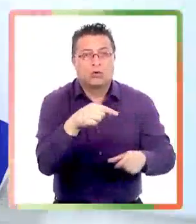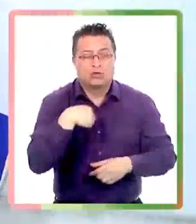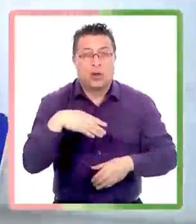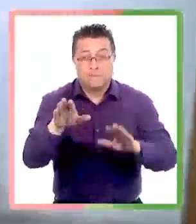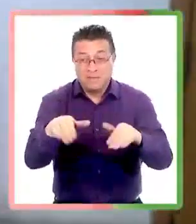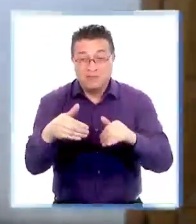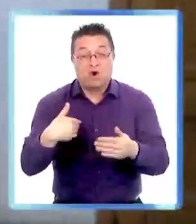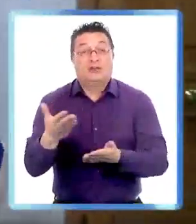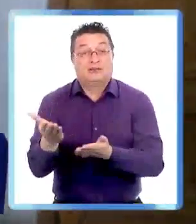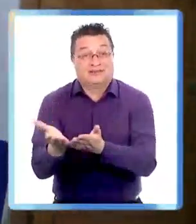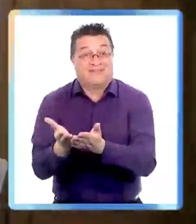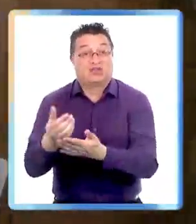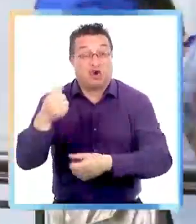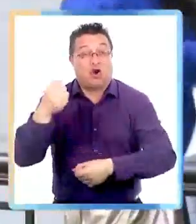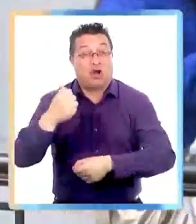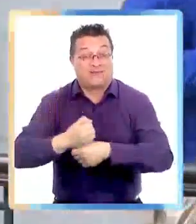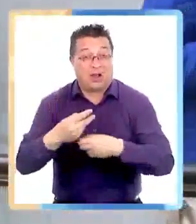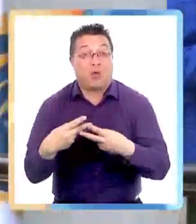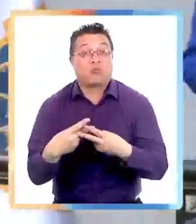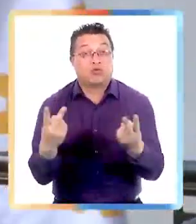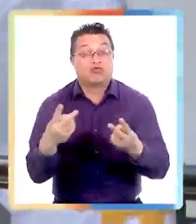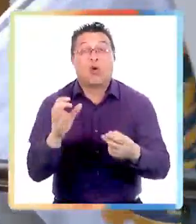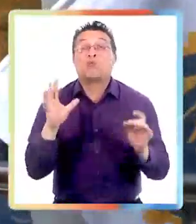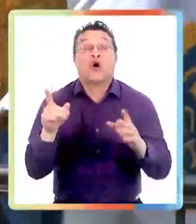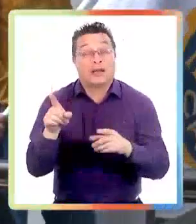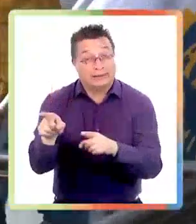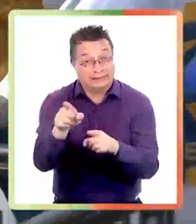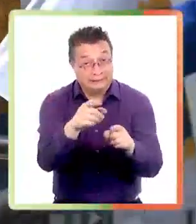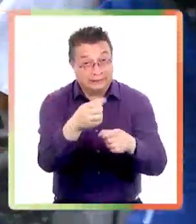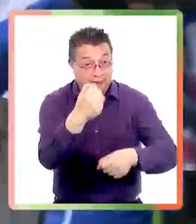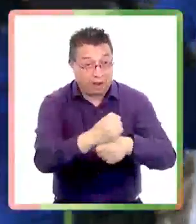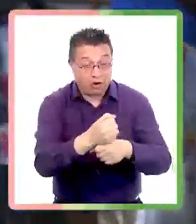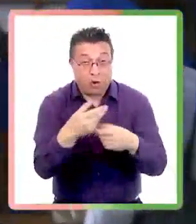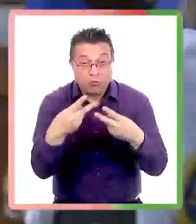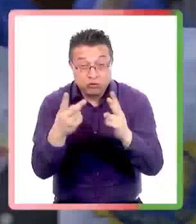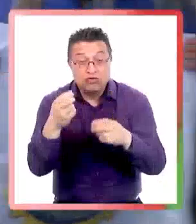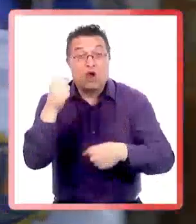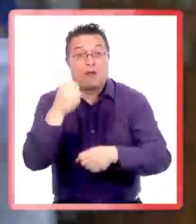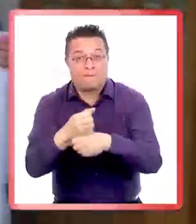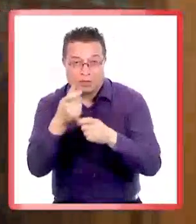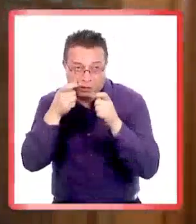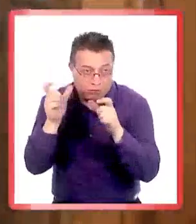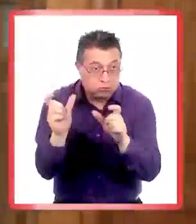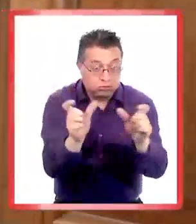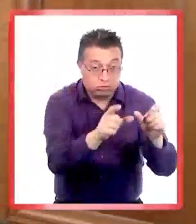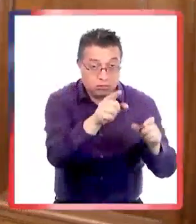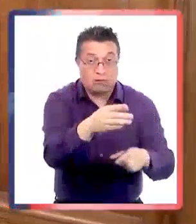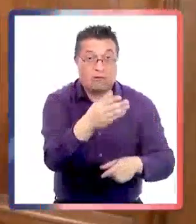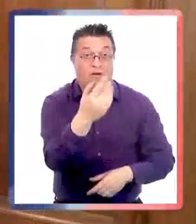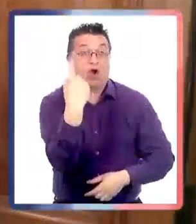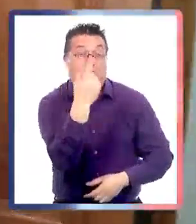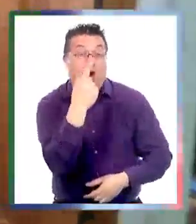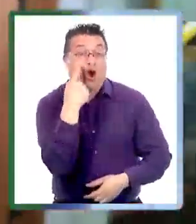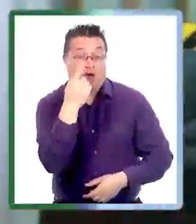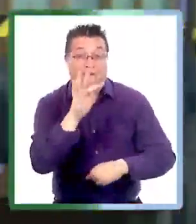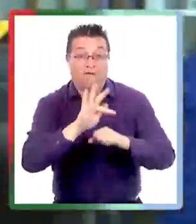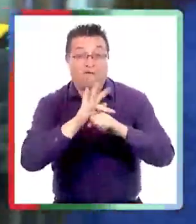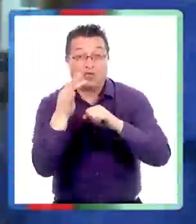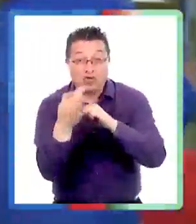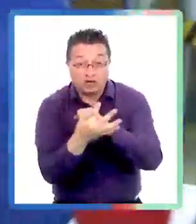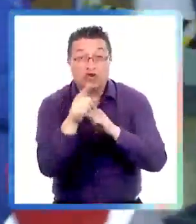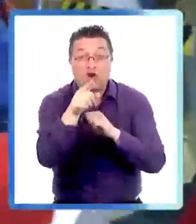nuestros mismos servidores públicos, porque si fueran los servidores públicos quienes fiscalizaran a estas famosas fundaciones